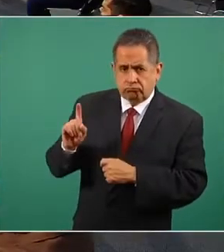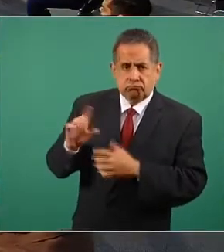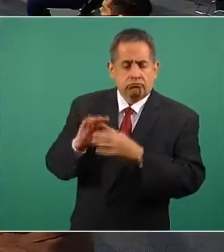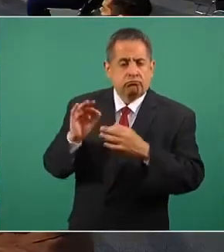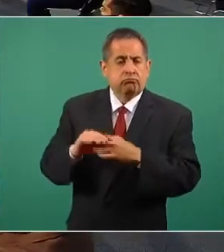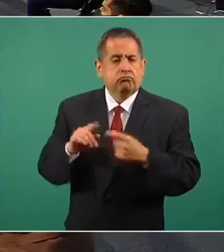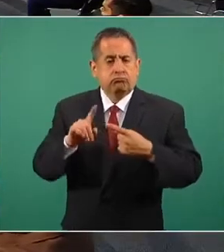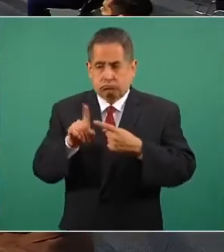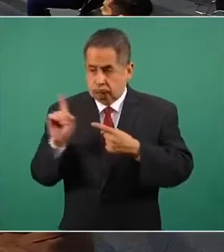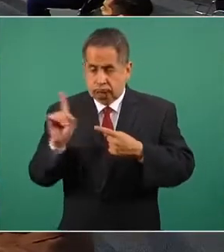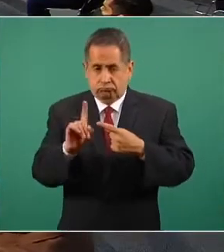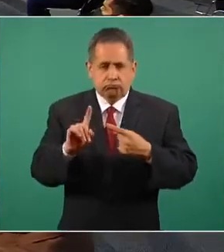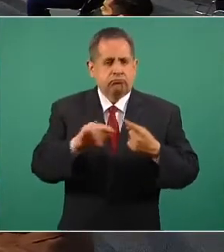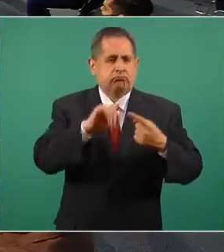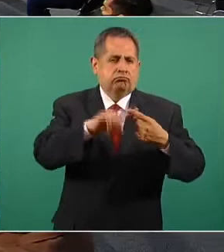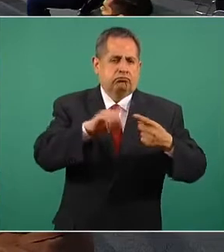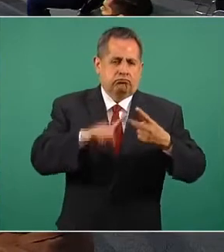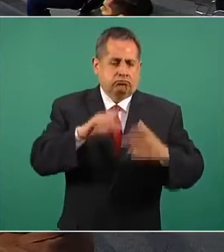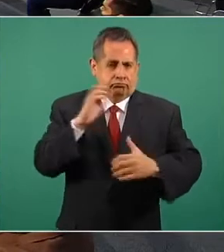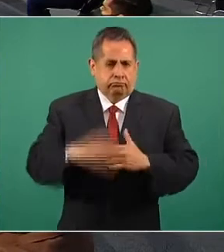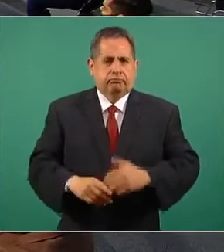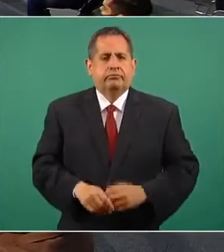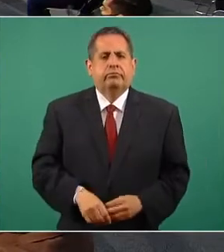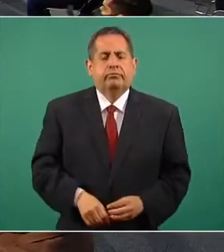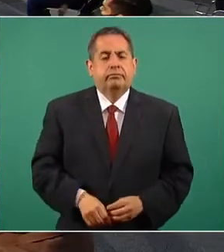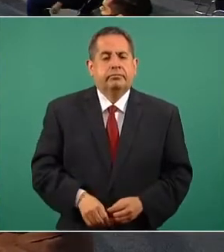Y ya nada más, dos más para que terminemos.